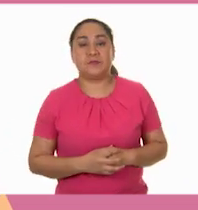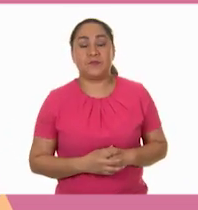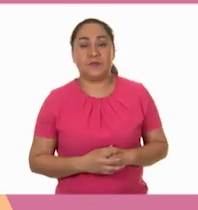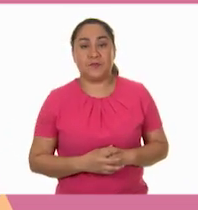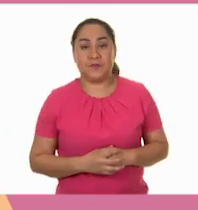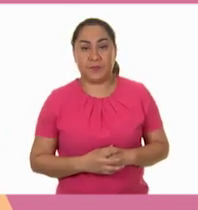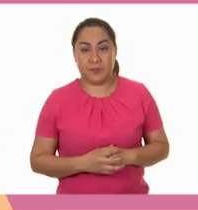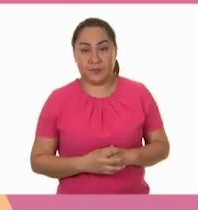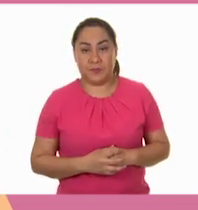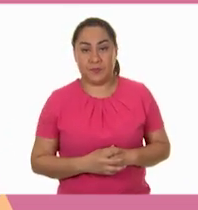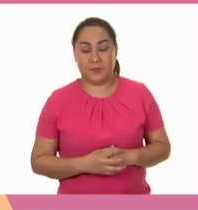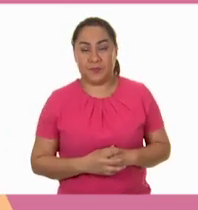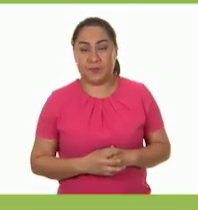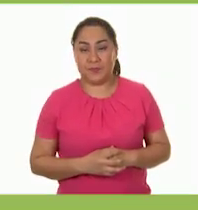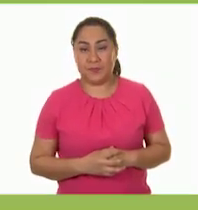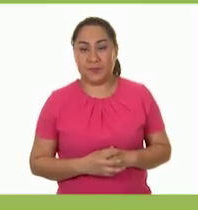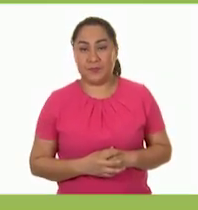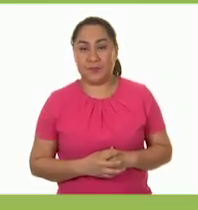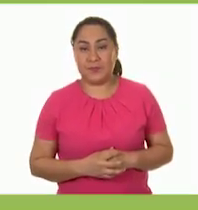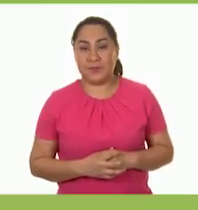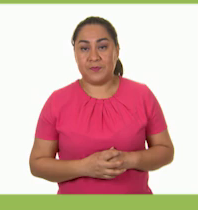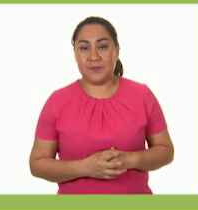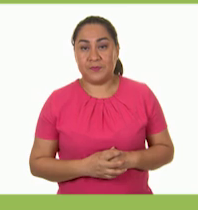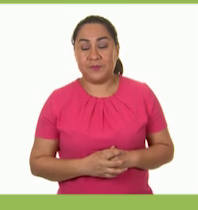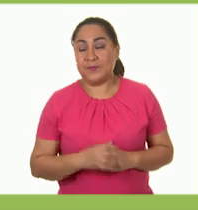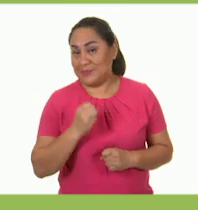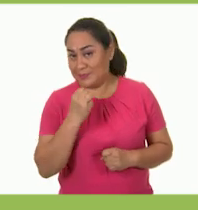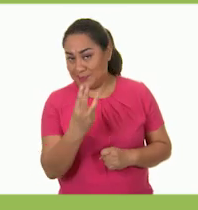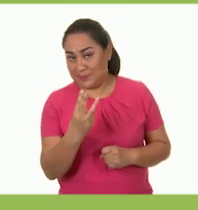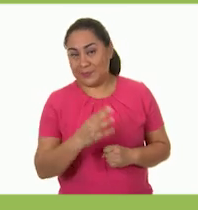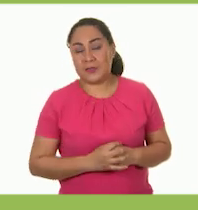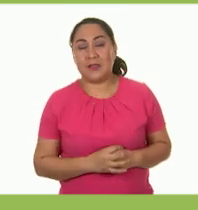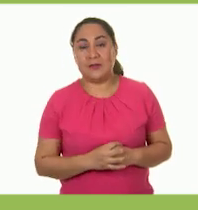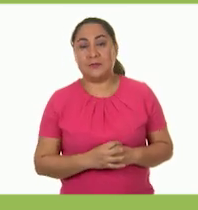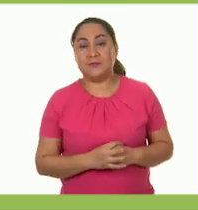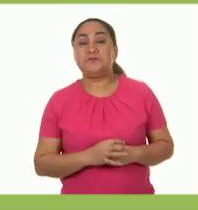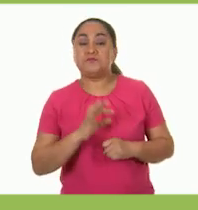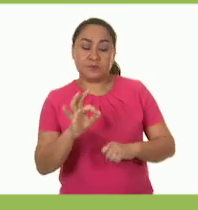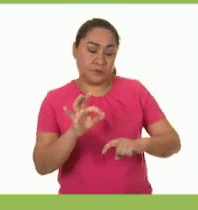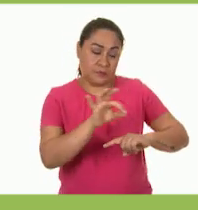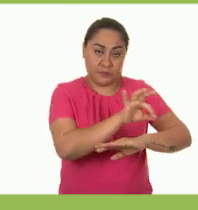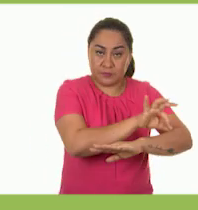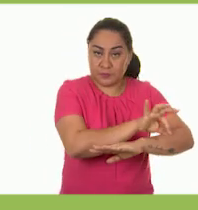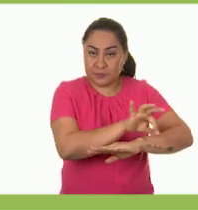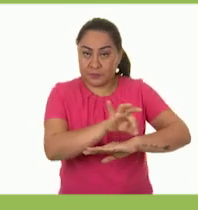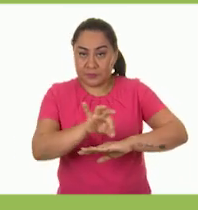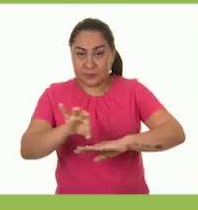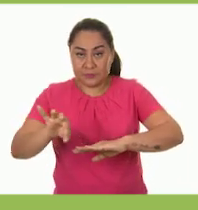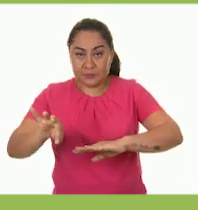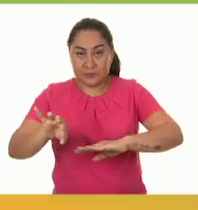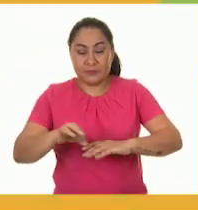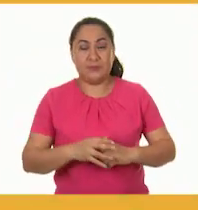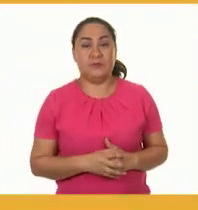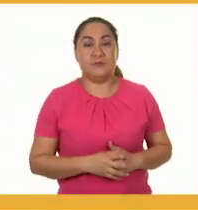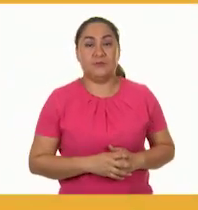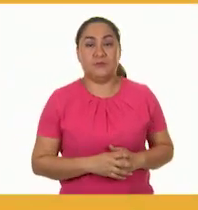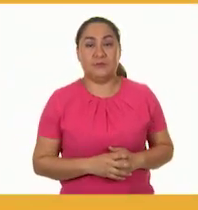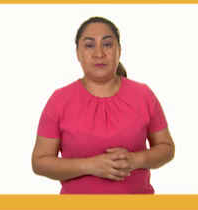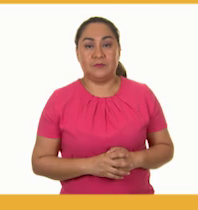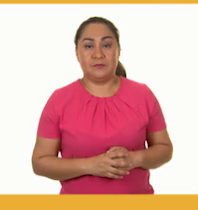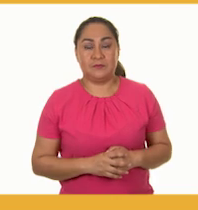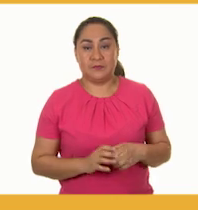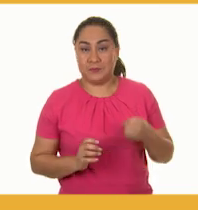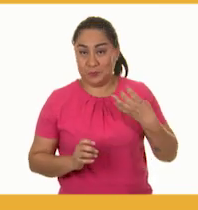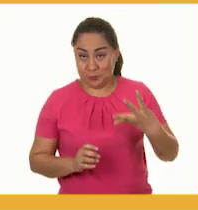anterior del otro lado de la playera. 3. Traza la línea horizontal entre los dos puntos.